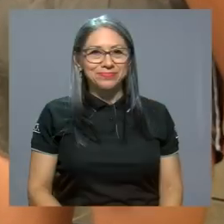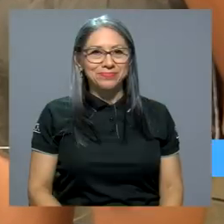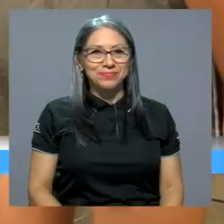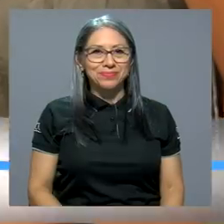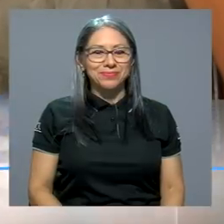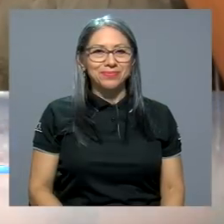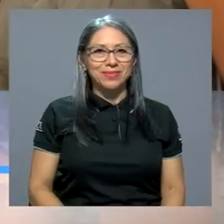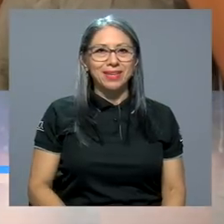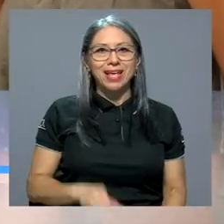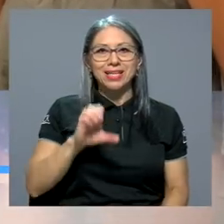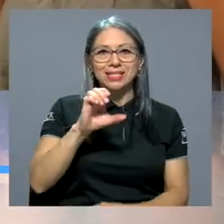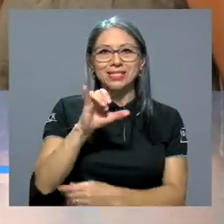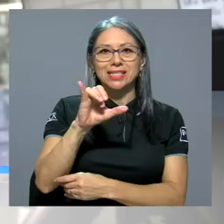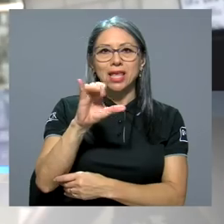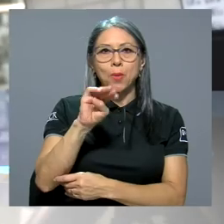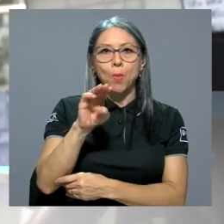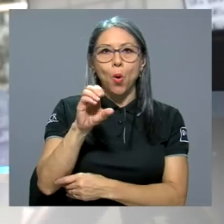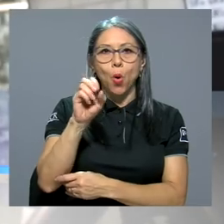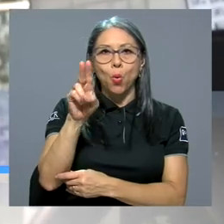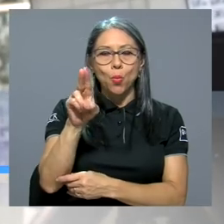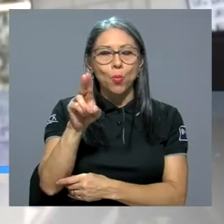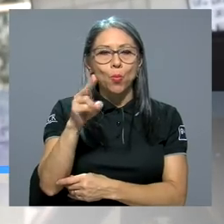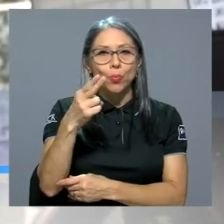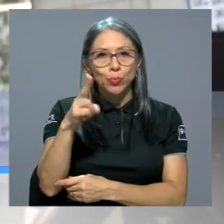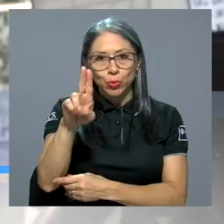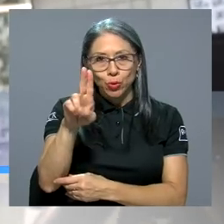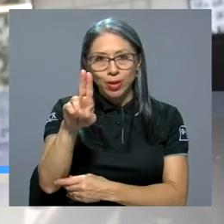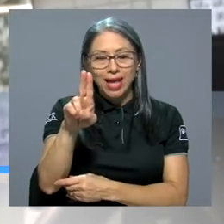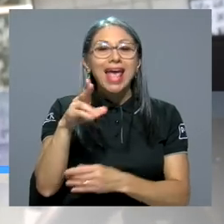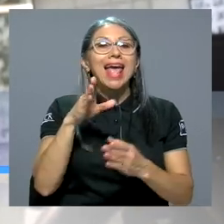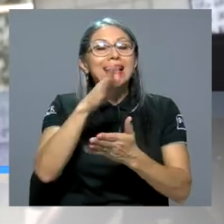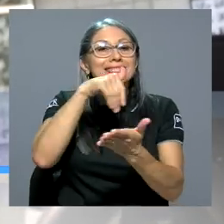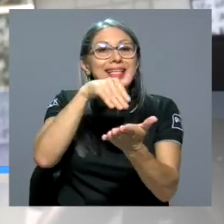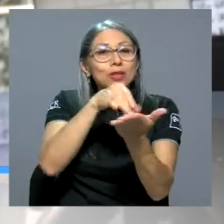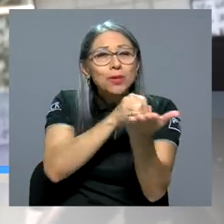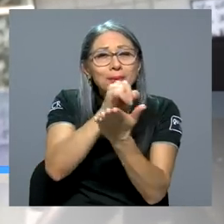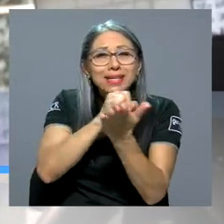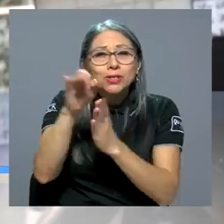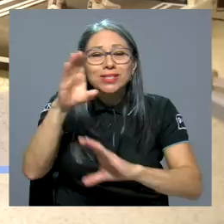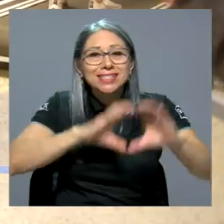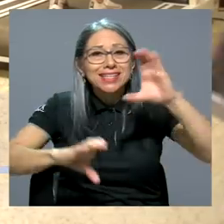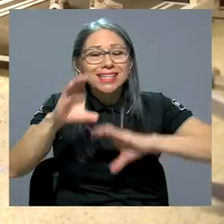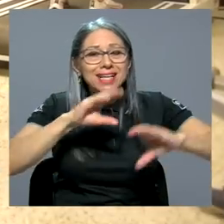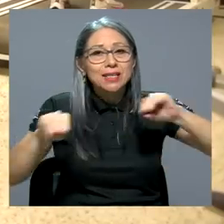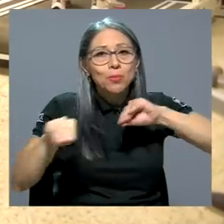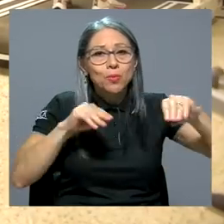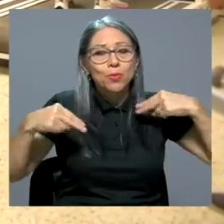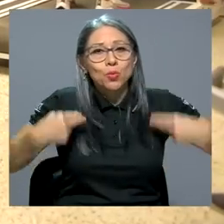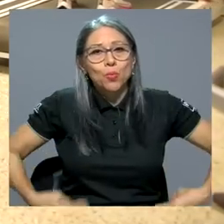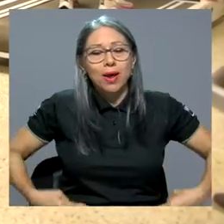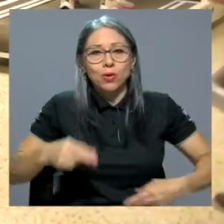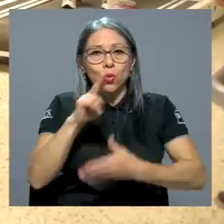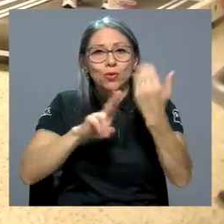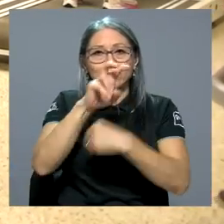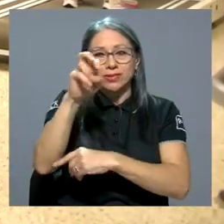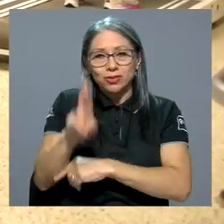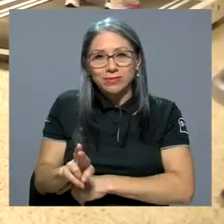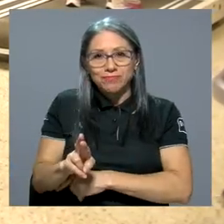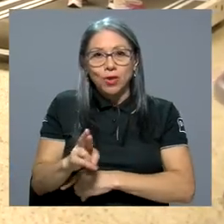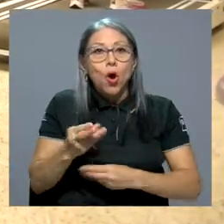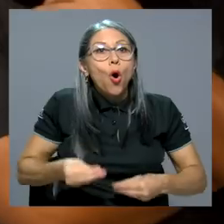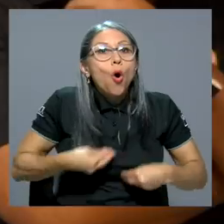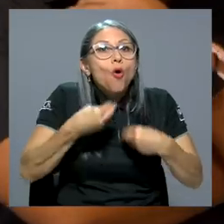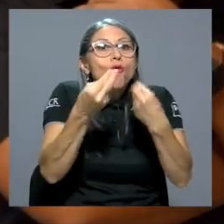El CIMO, el Centro de Investigación en Ciencias del Movimiento Humano de la UCR, ofrece a las organizaciones